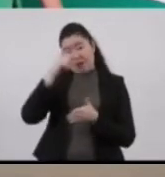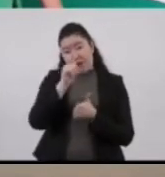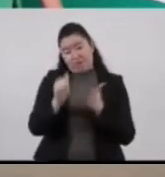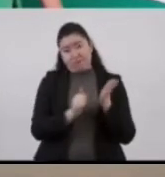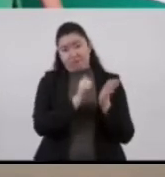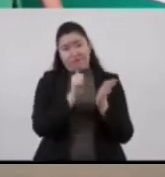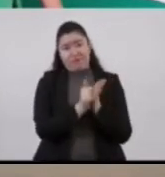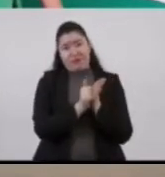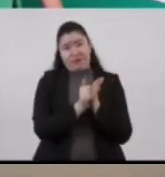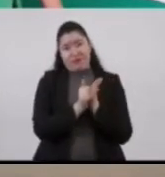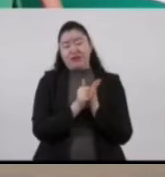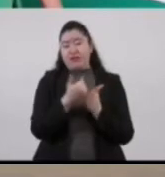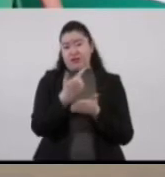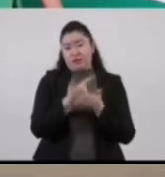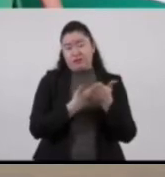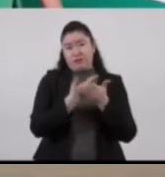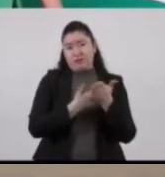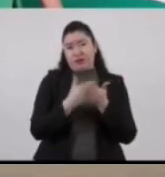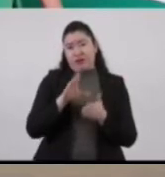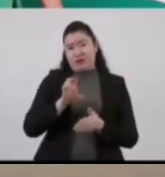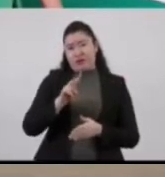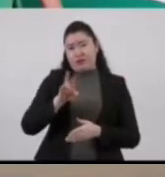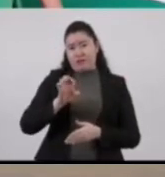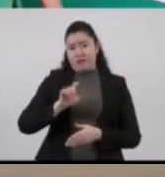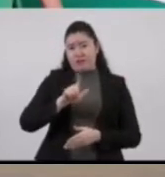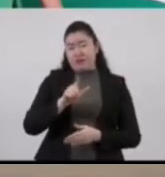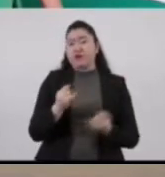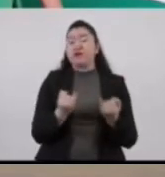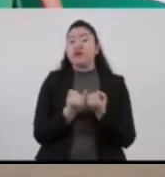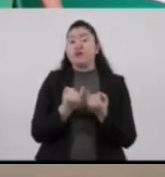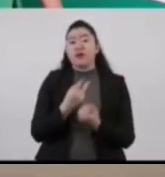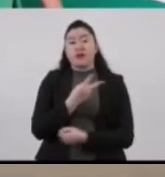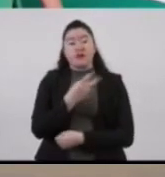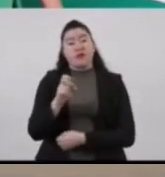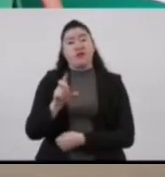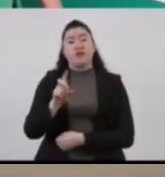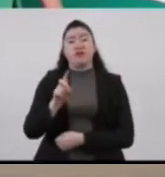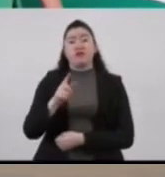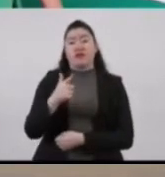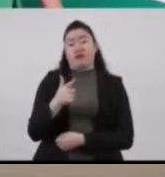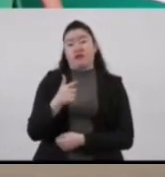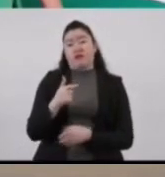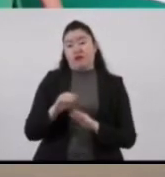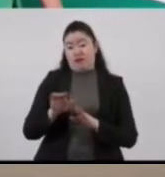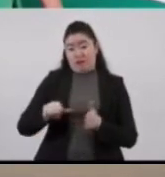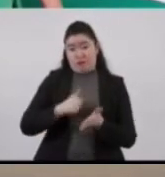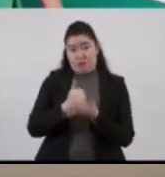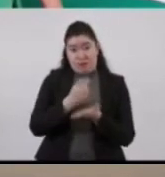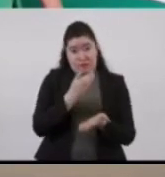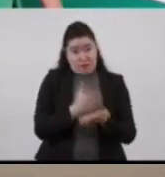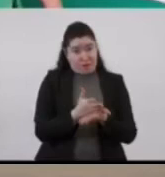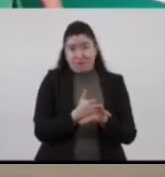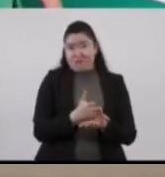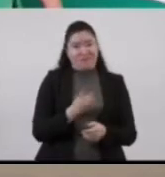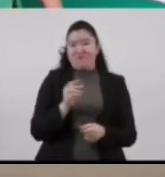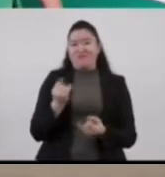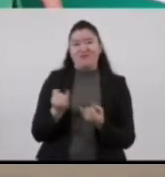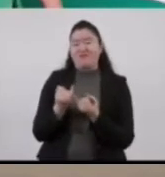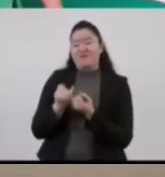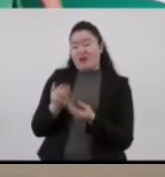y no sólo de la ciudad, sino también 237 acciones de tipo foráneo, es decir, ahí mismo en sitio